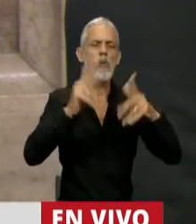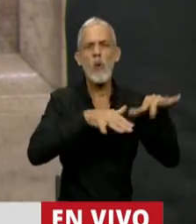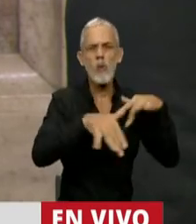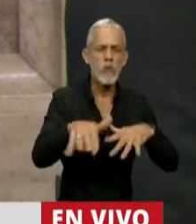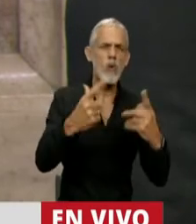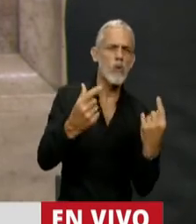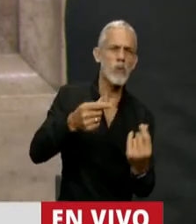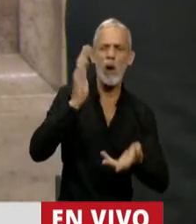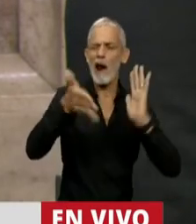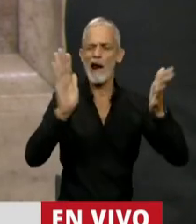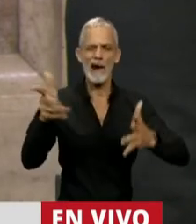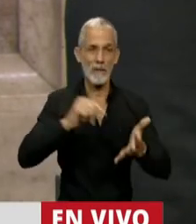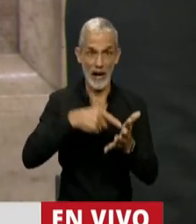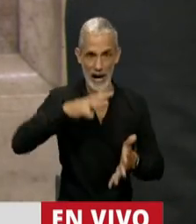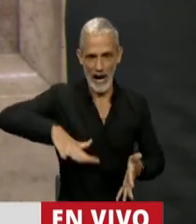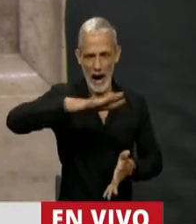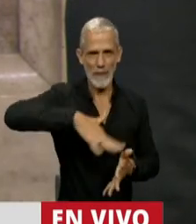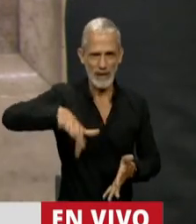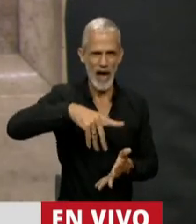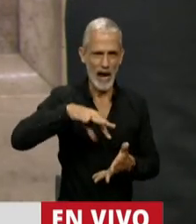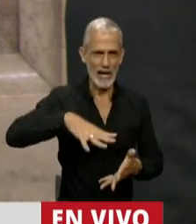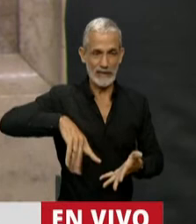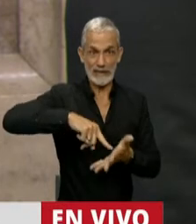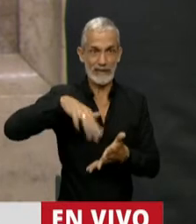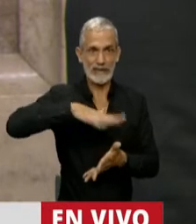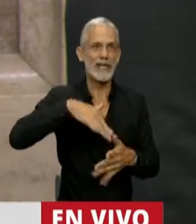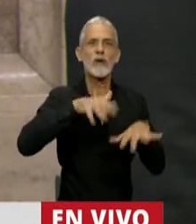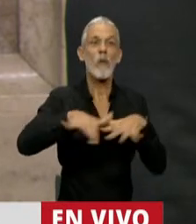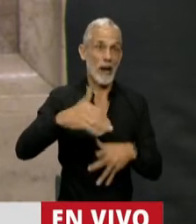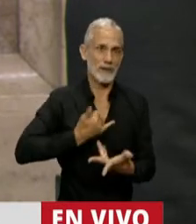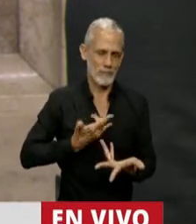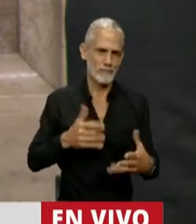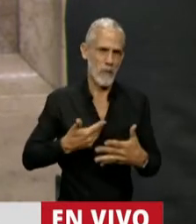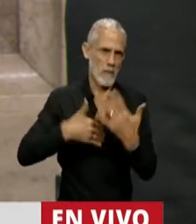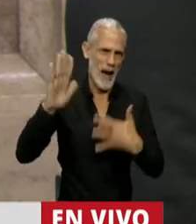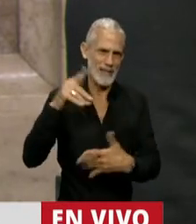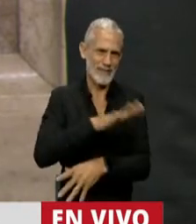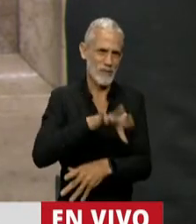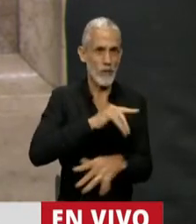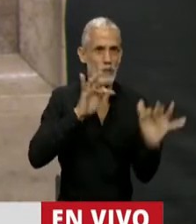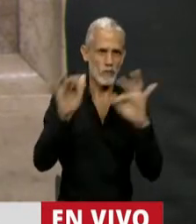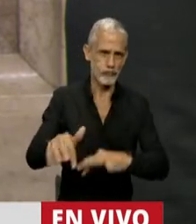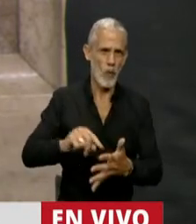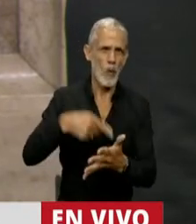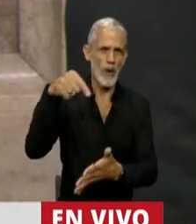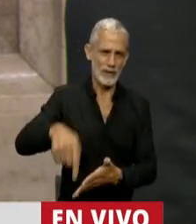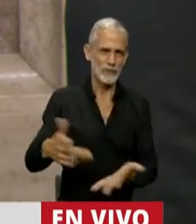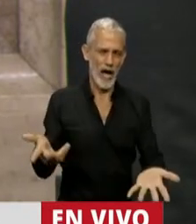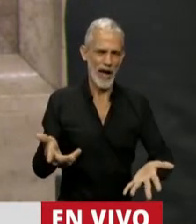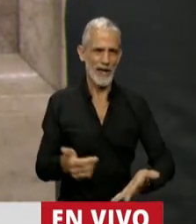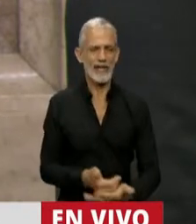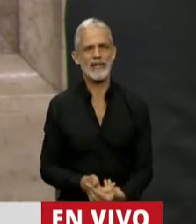popular en la capital del país, el centro de las movilizaciones de todos los sectores populares, sino que además